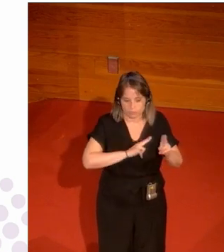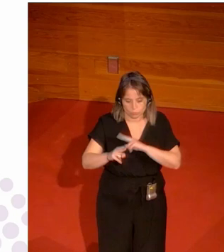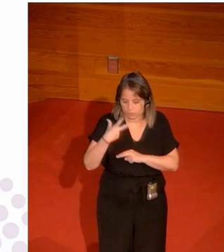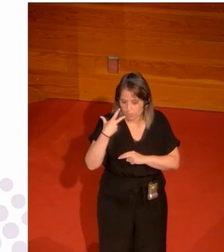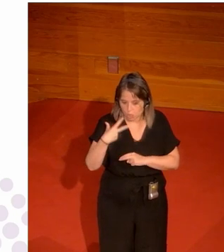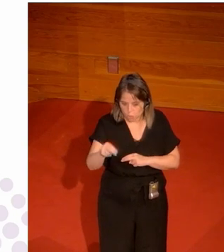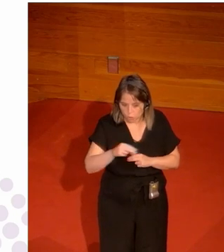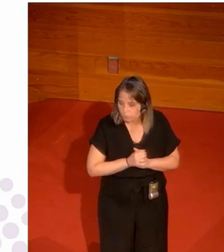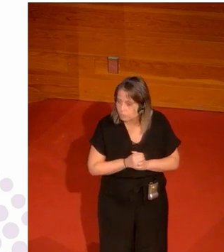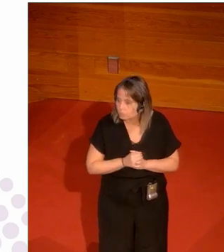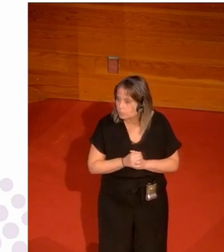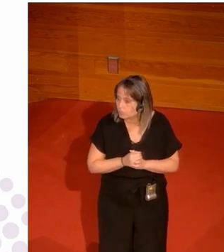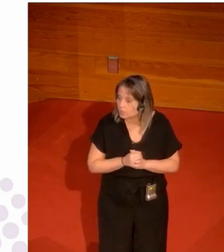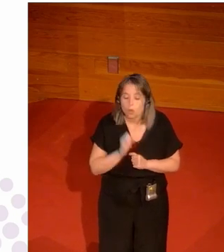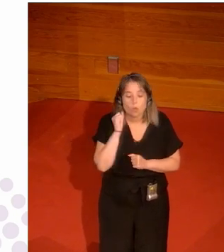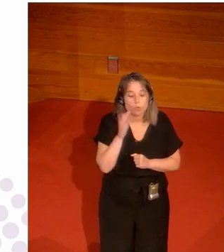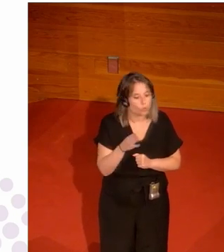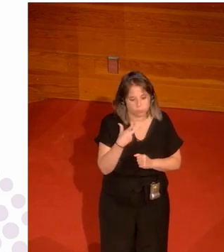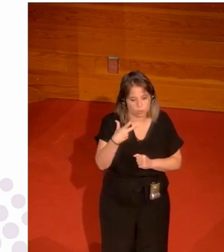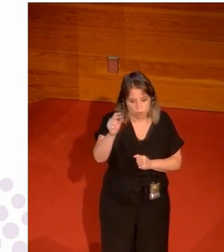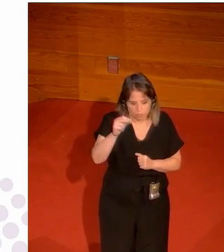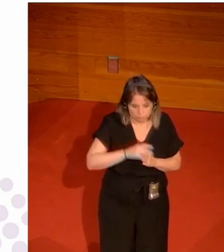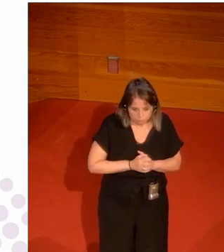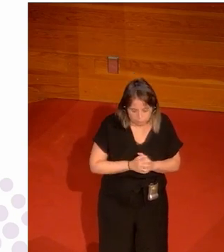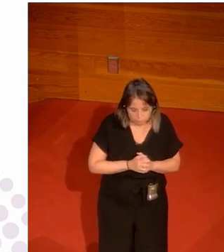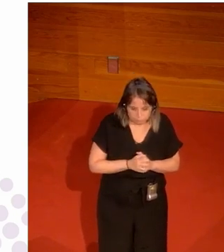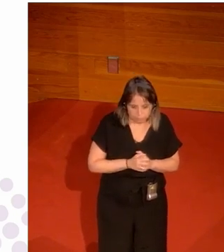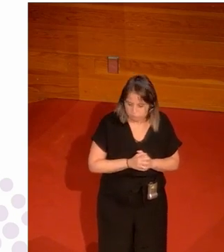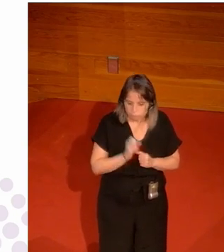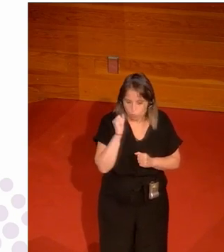del club no se sacó la gabarra ¿y decidirlo? ¿el club? el club el club negó